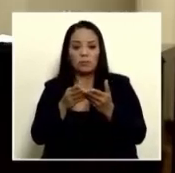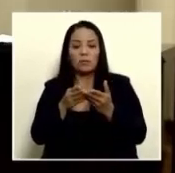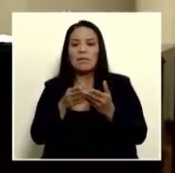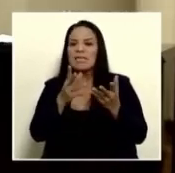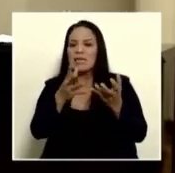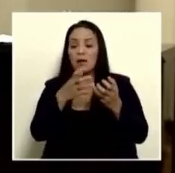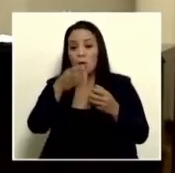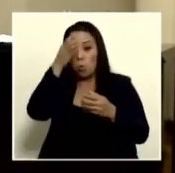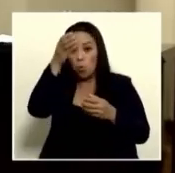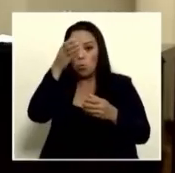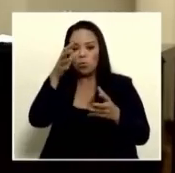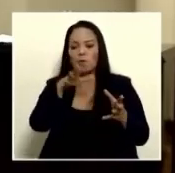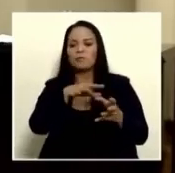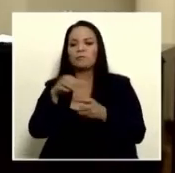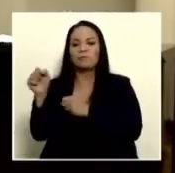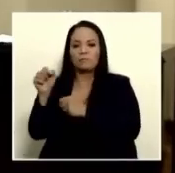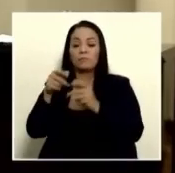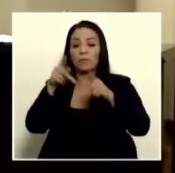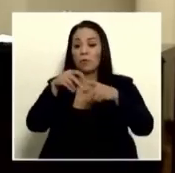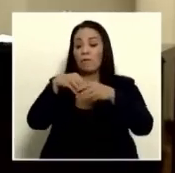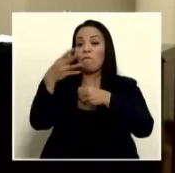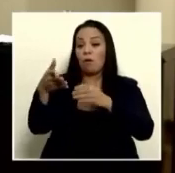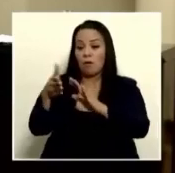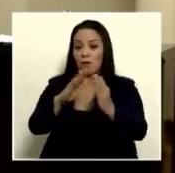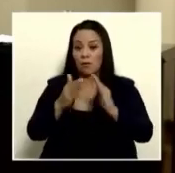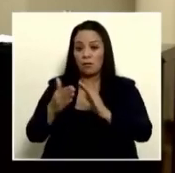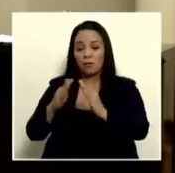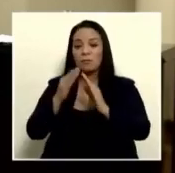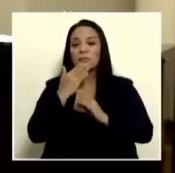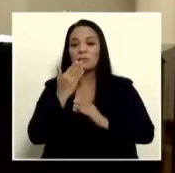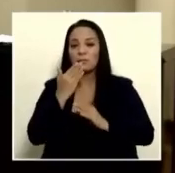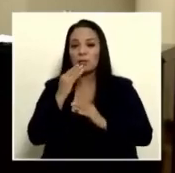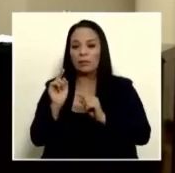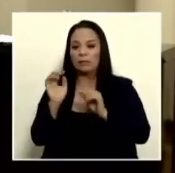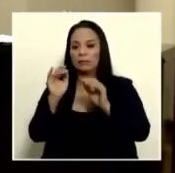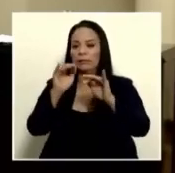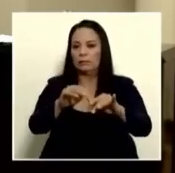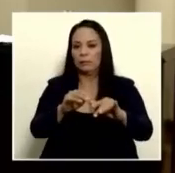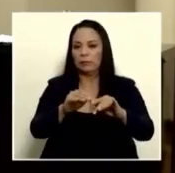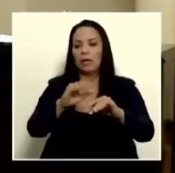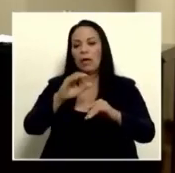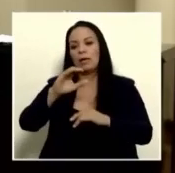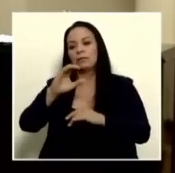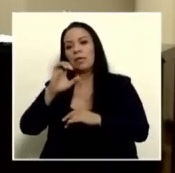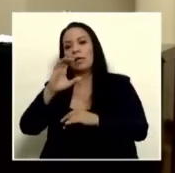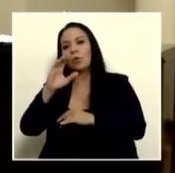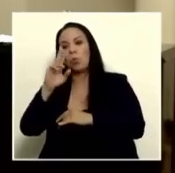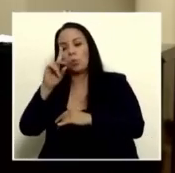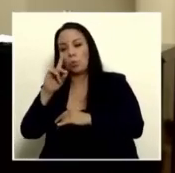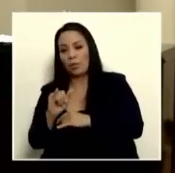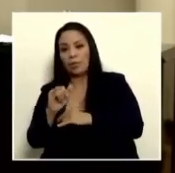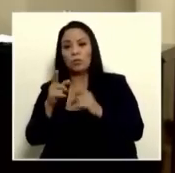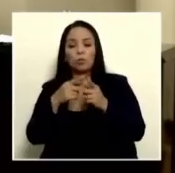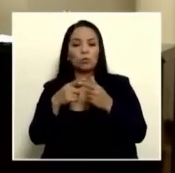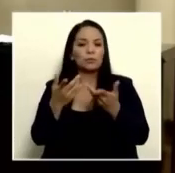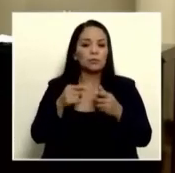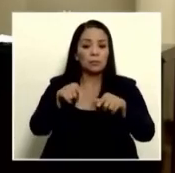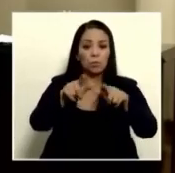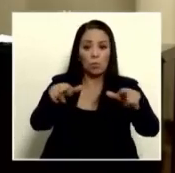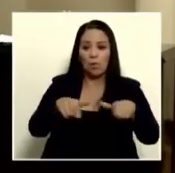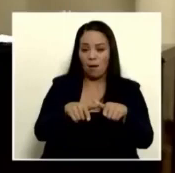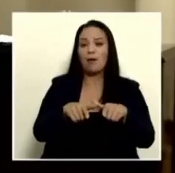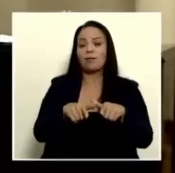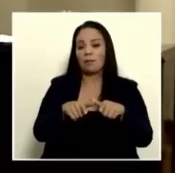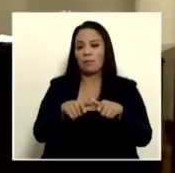indígenas que viven fuera de territorios y que asisten a este servicio de redes de cuido y desarrollo ya que es ahí en ese lugar